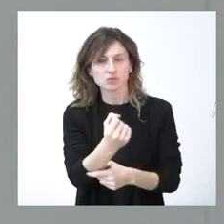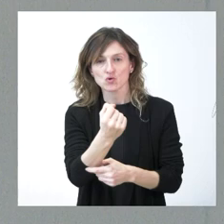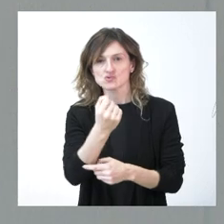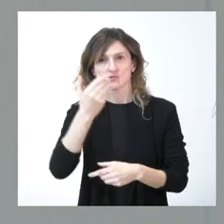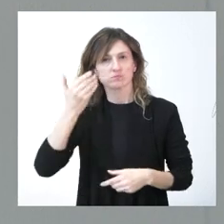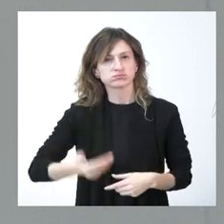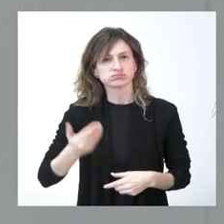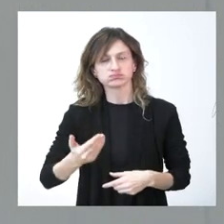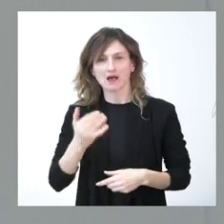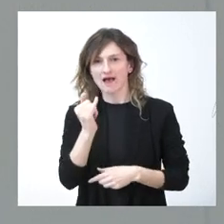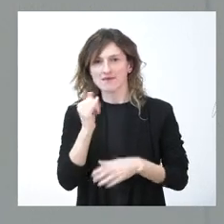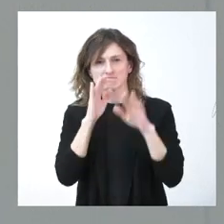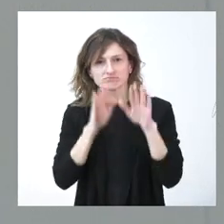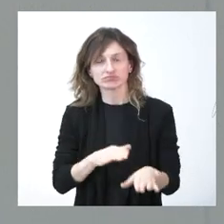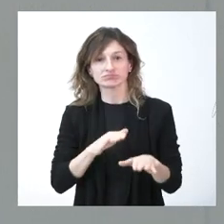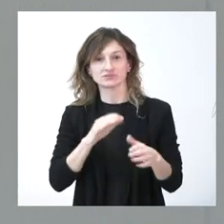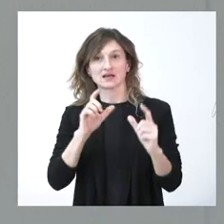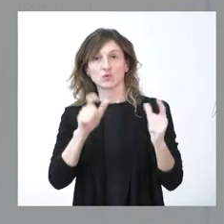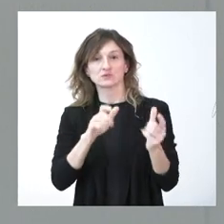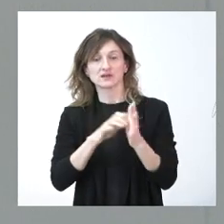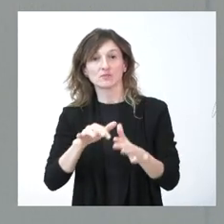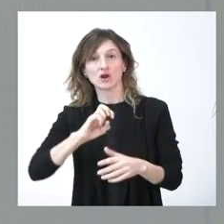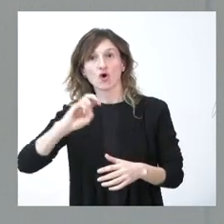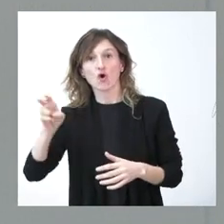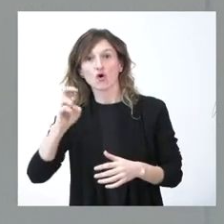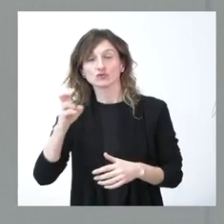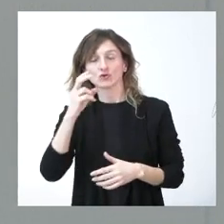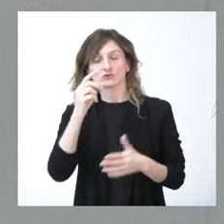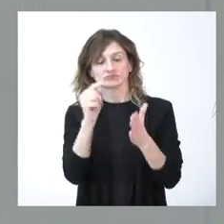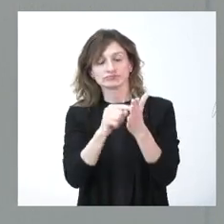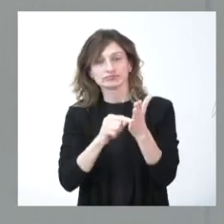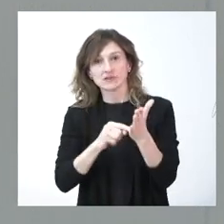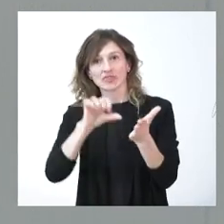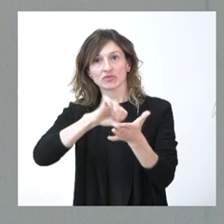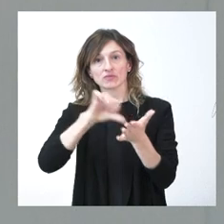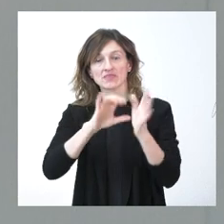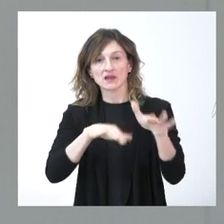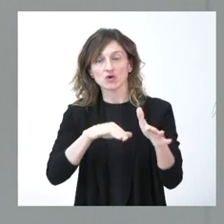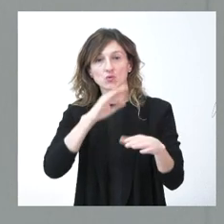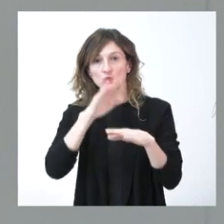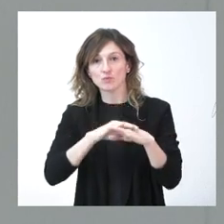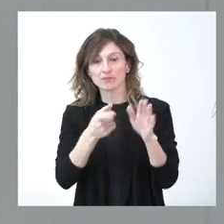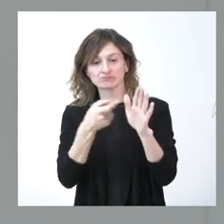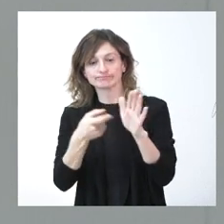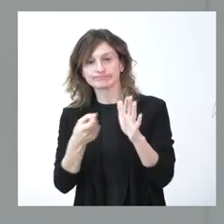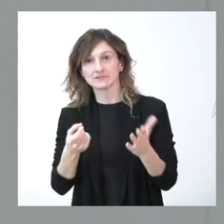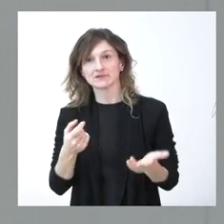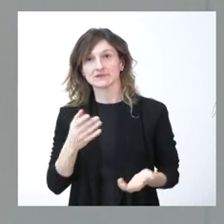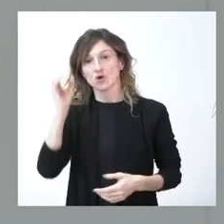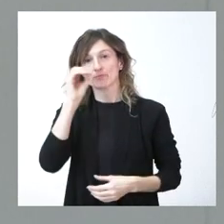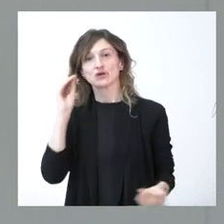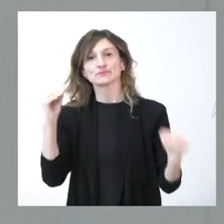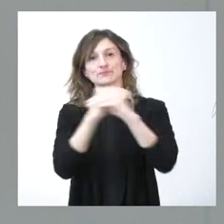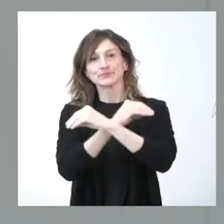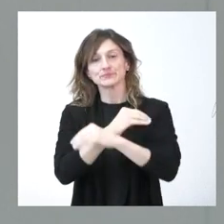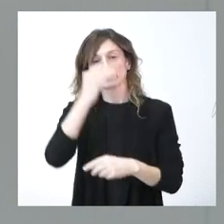preferente de la Junta de Castilla y León pero que no cumplía otra serie de cuestiones la ciudad de León que nosotros pues discrepamos y creo que